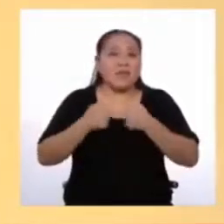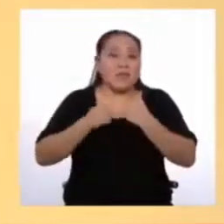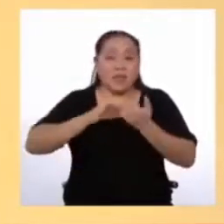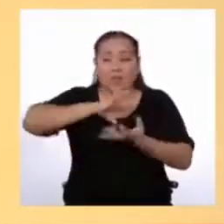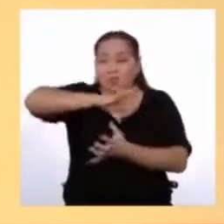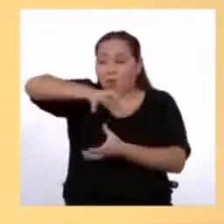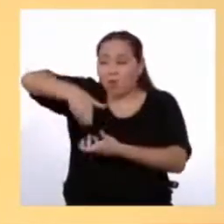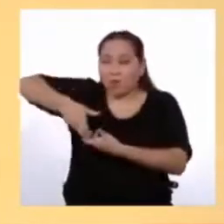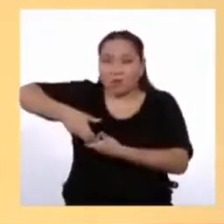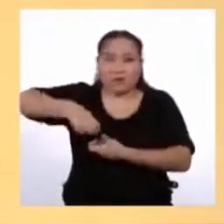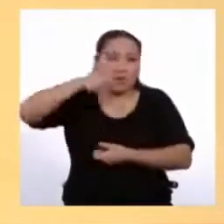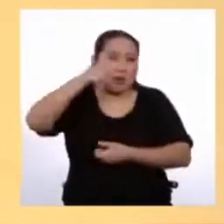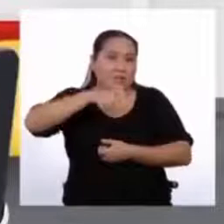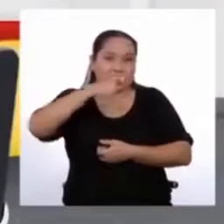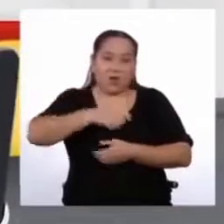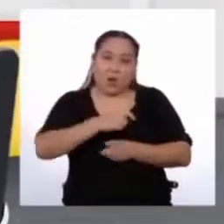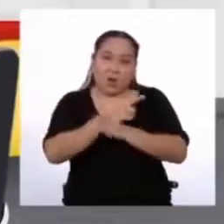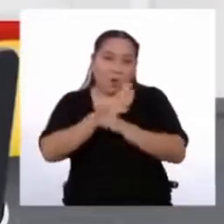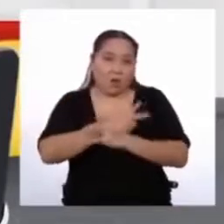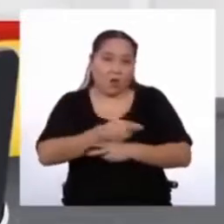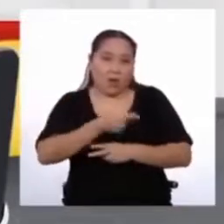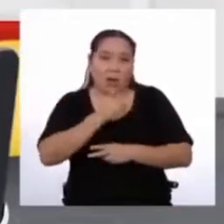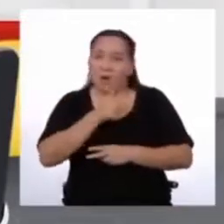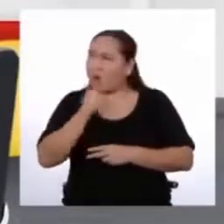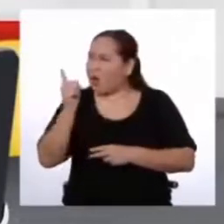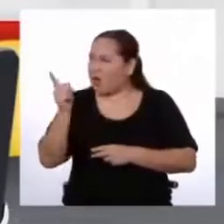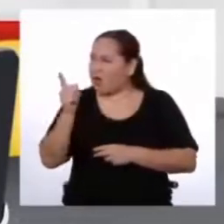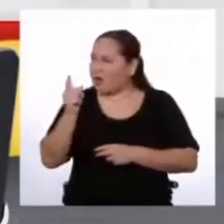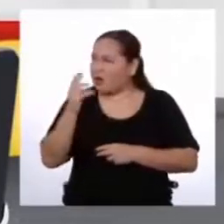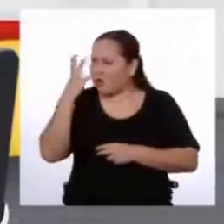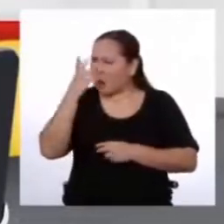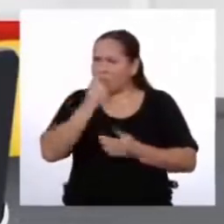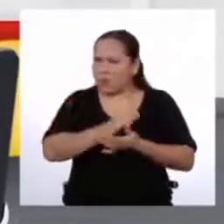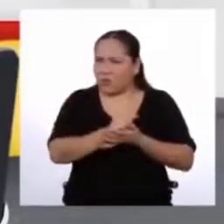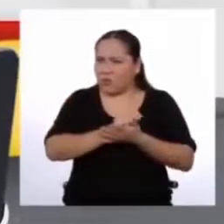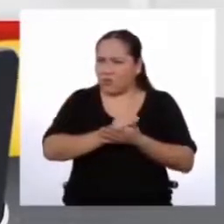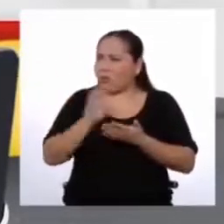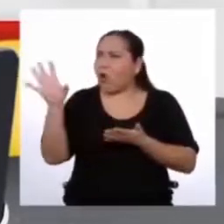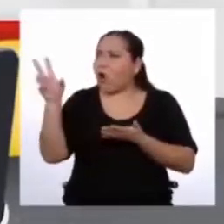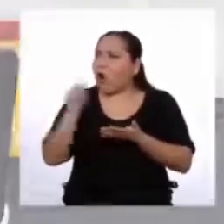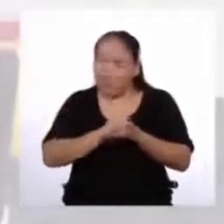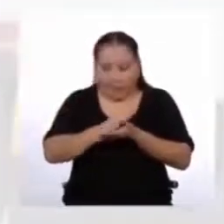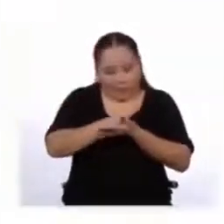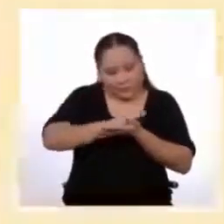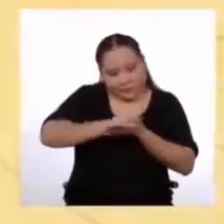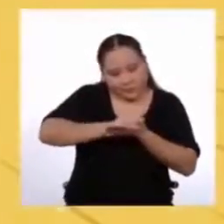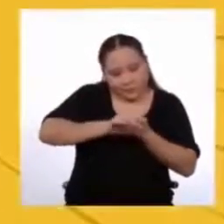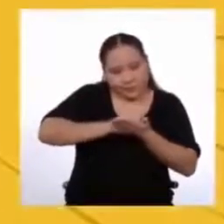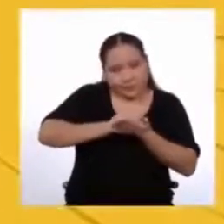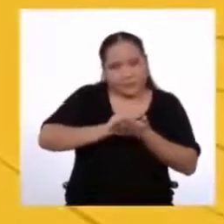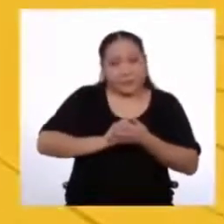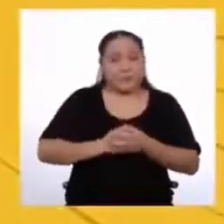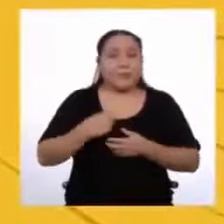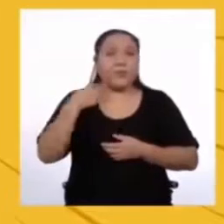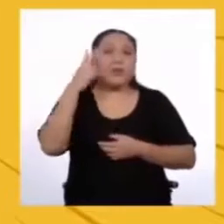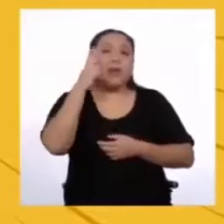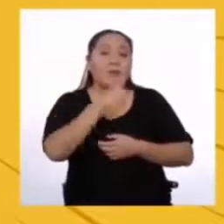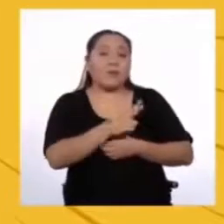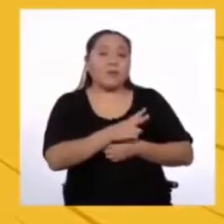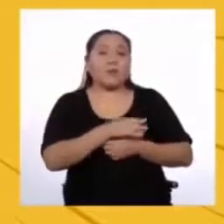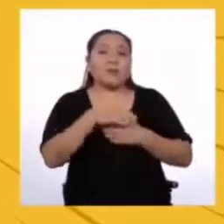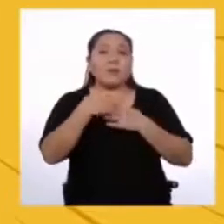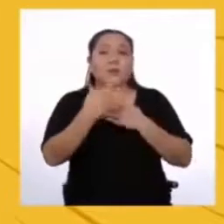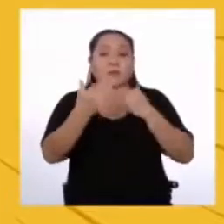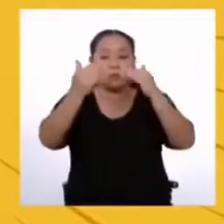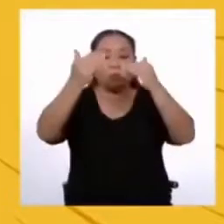su cuidado es prioritario Vaya, eso suena muy bonito ¿Saben qué? Lo voy a apuntar Como vemos Después